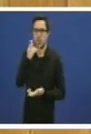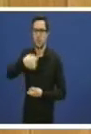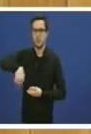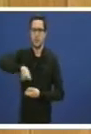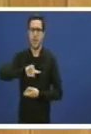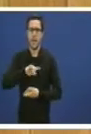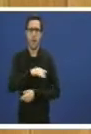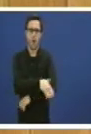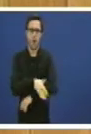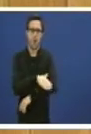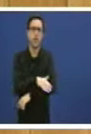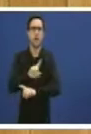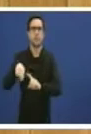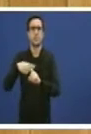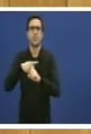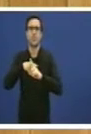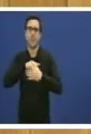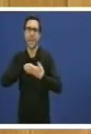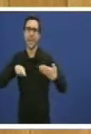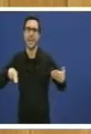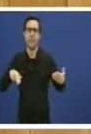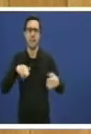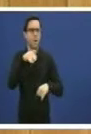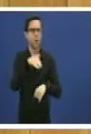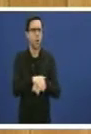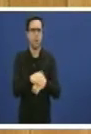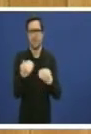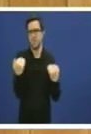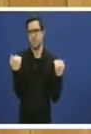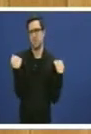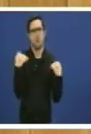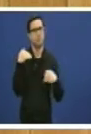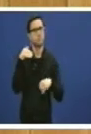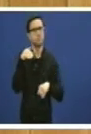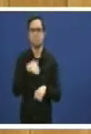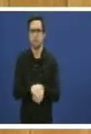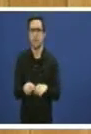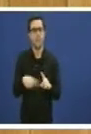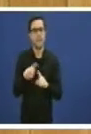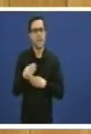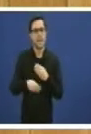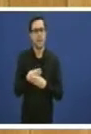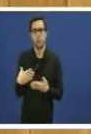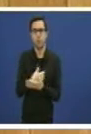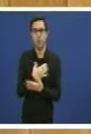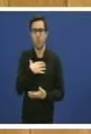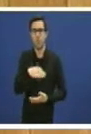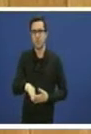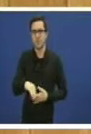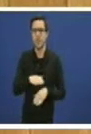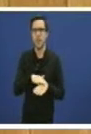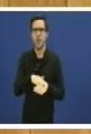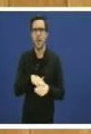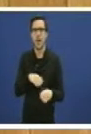de Galicia está cumplir coa súa responsabilidade está facendo todo o que está na súa man para blindar a solvencia